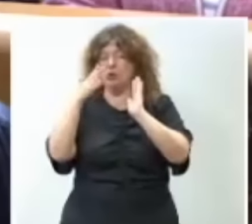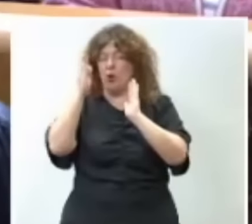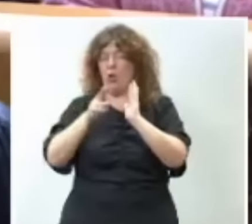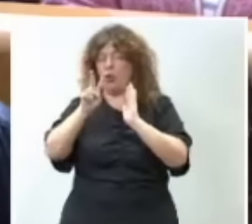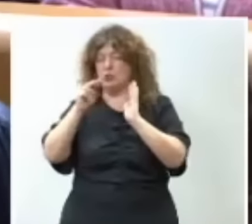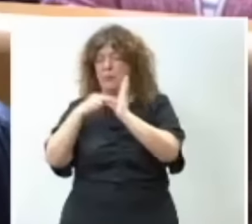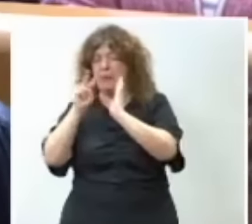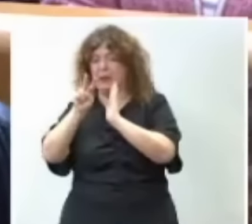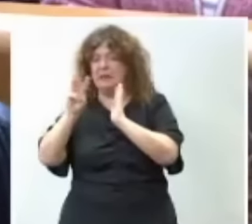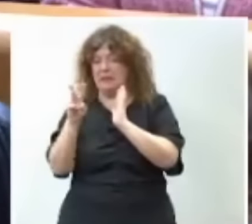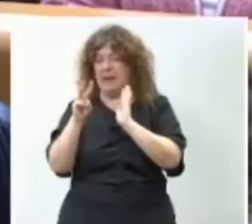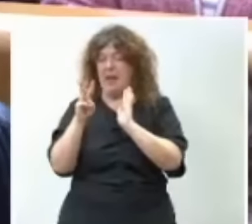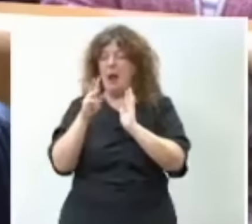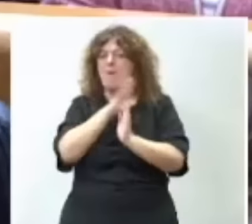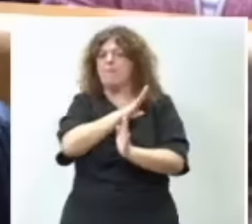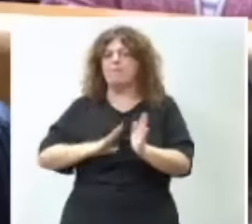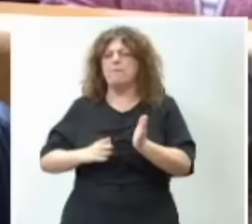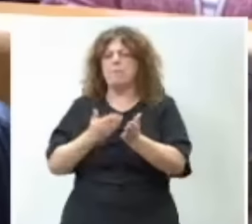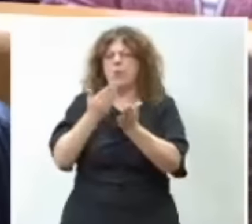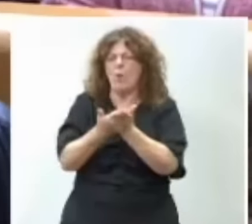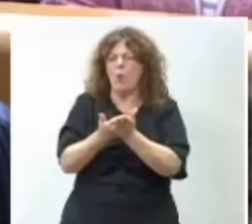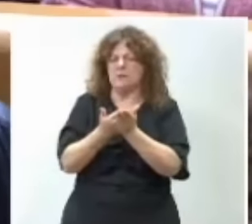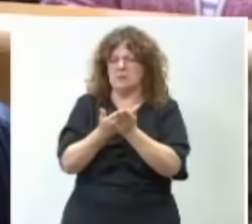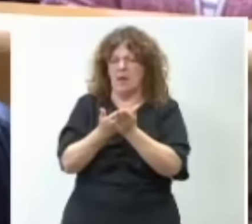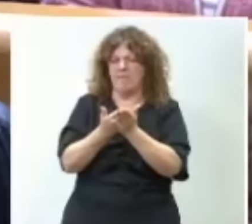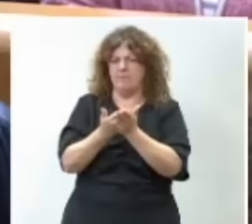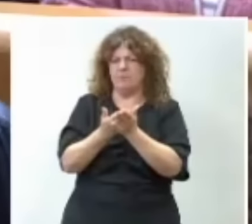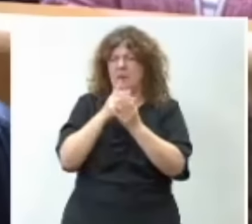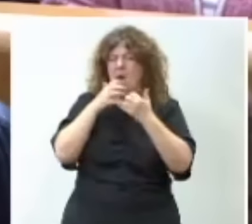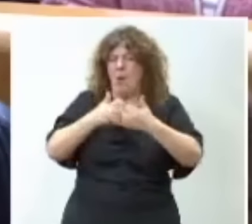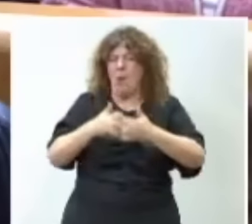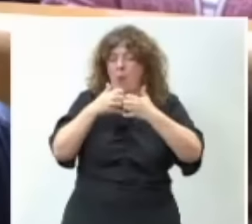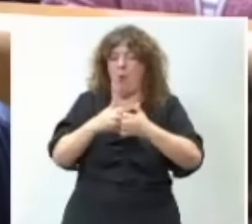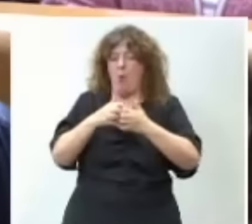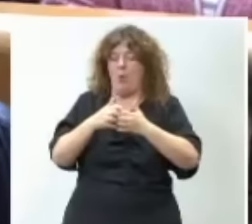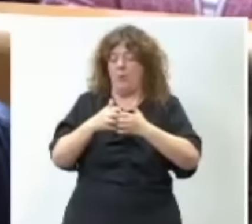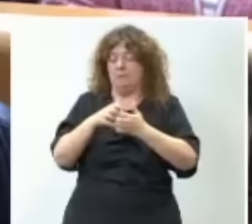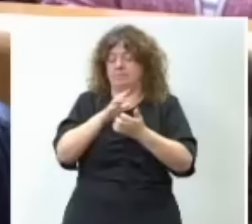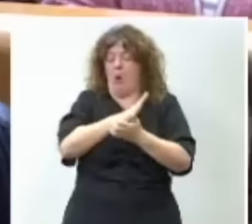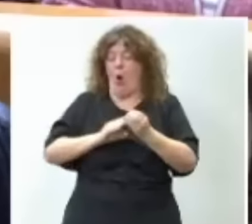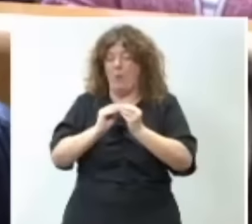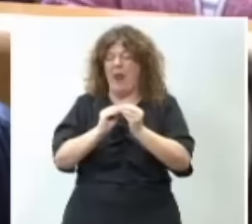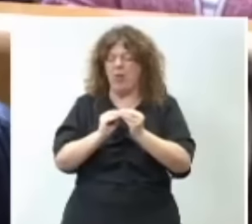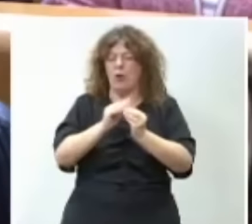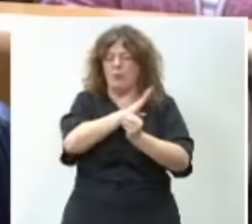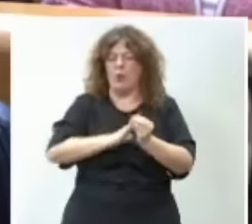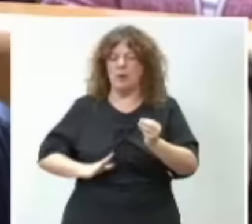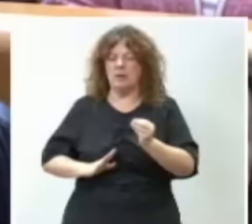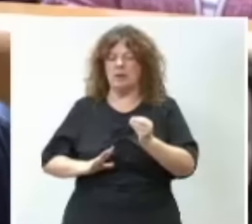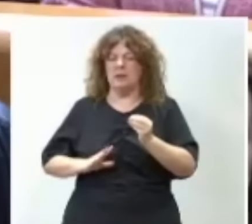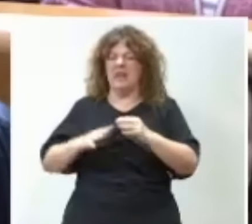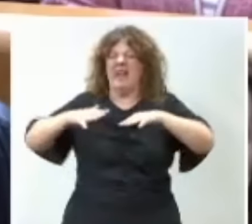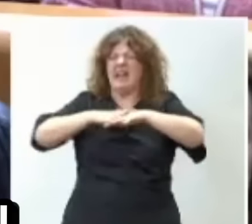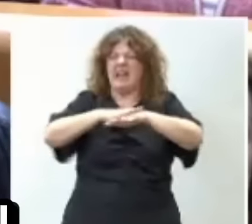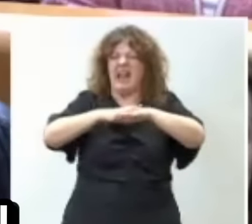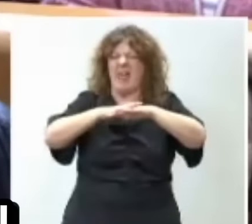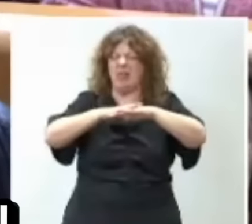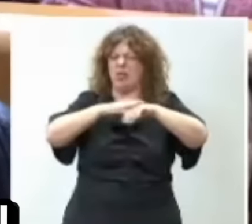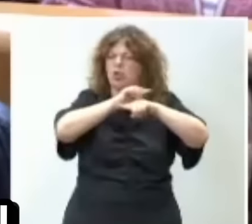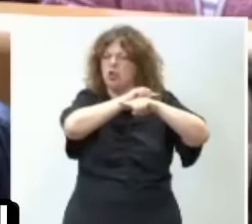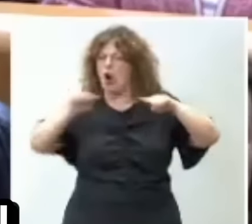propuesta provisional en su función de operador del sistema provisional, una propuesta de red troncal de